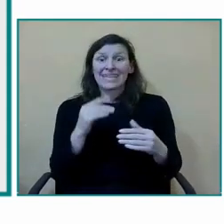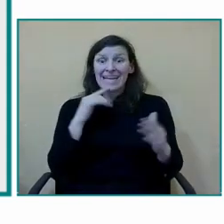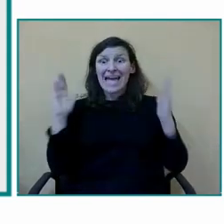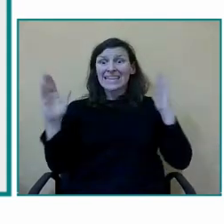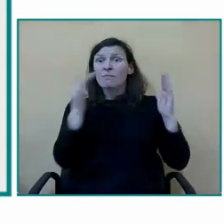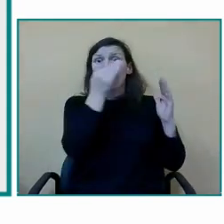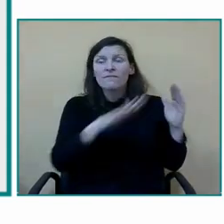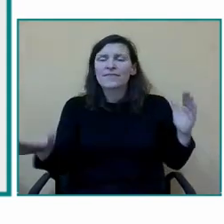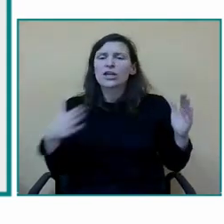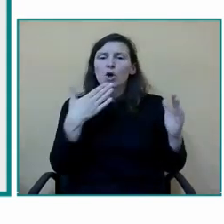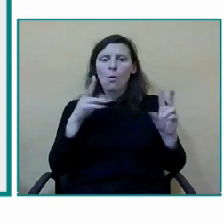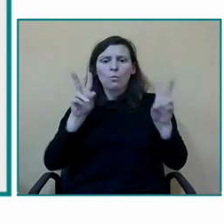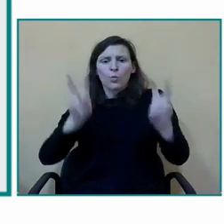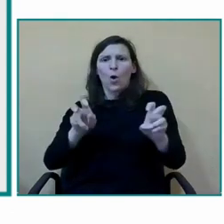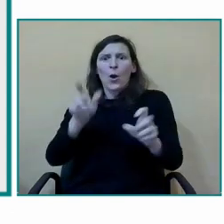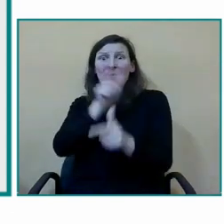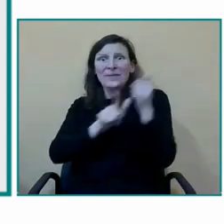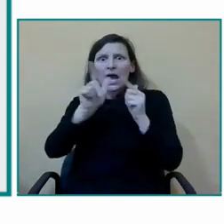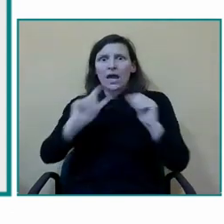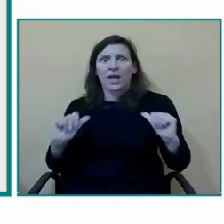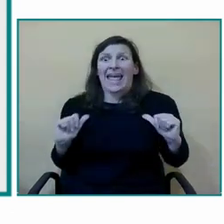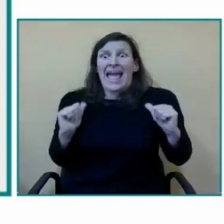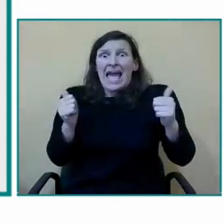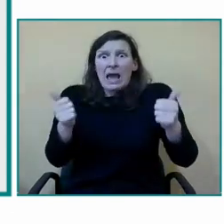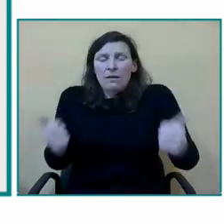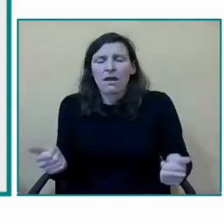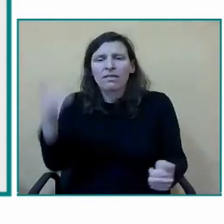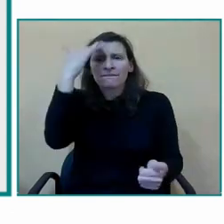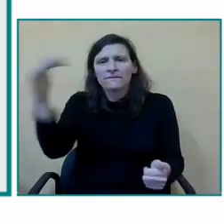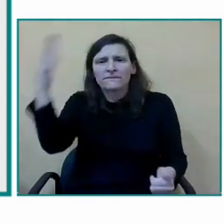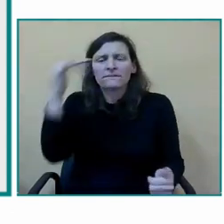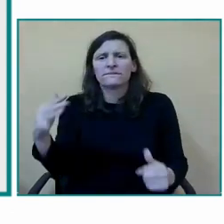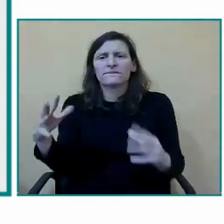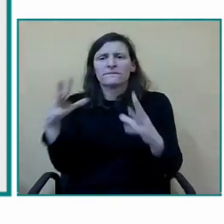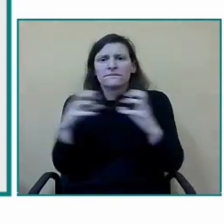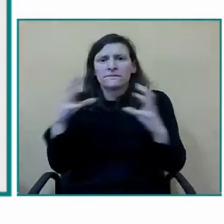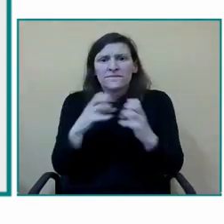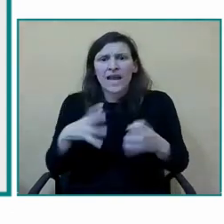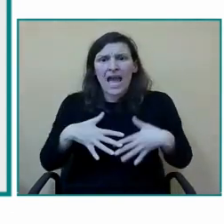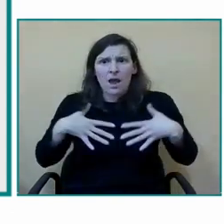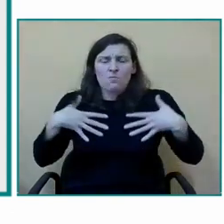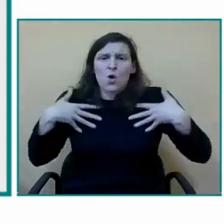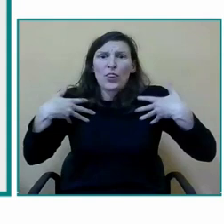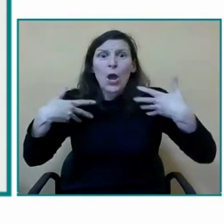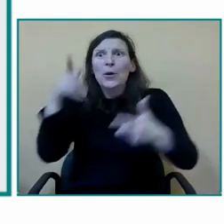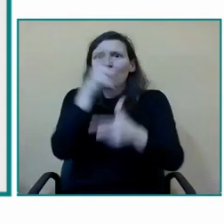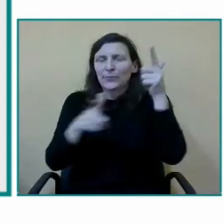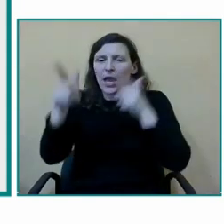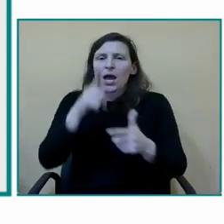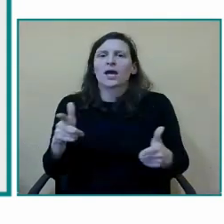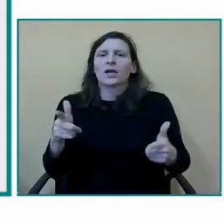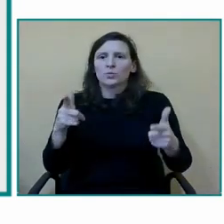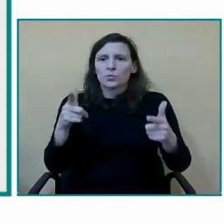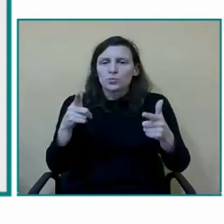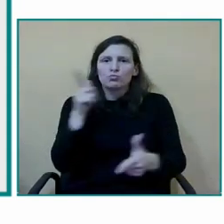cargado de emoción y en el que el mayor tesoro que tenemos son los niños es un viaje muy apasionante